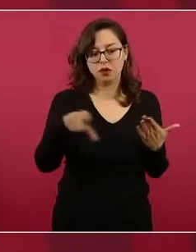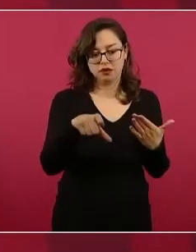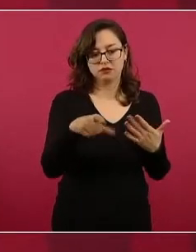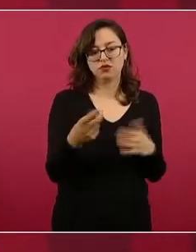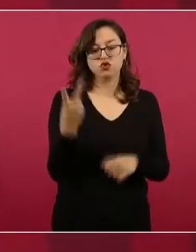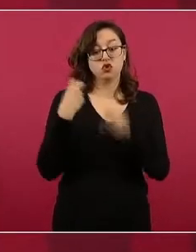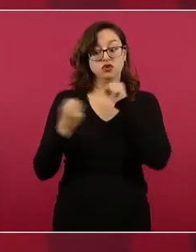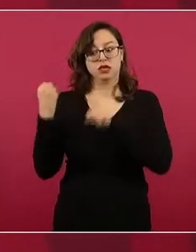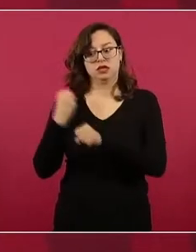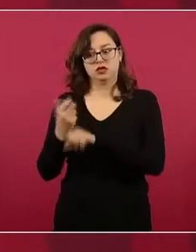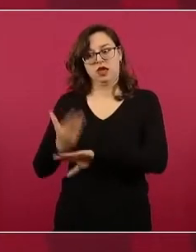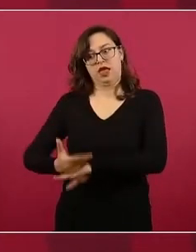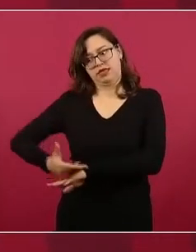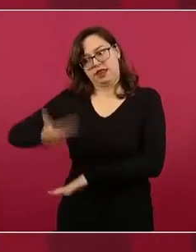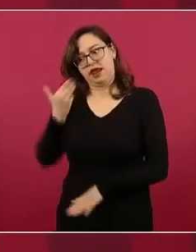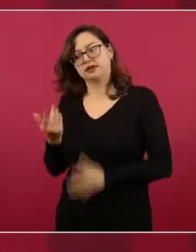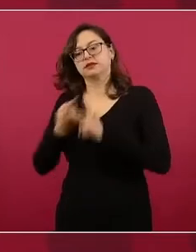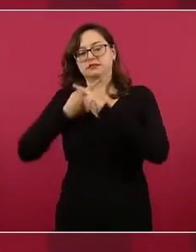años.